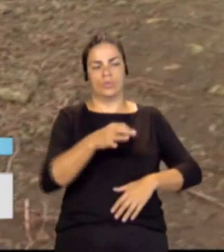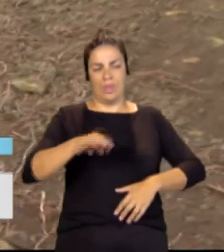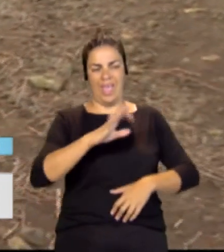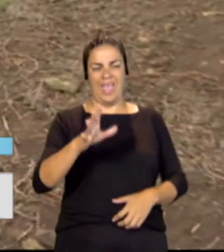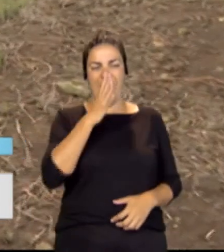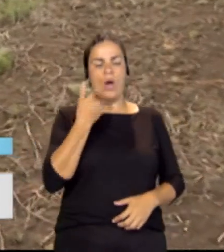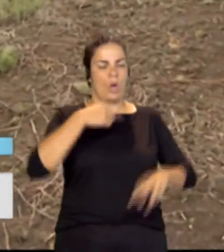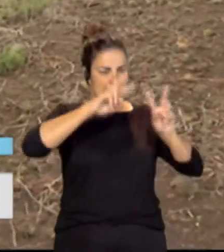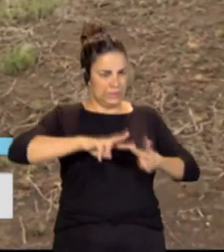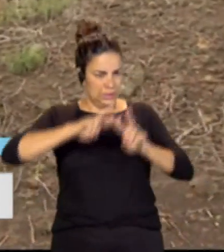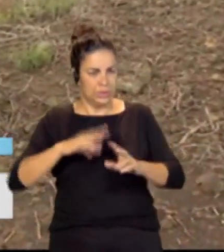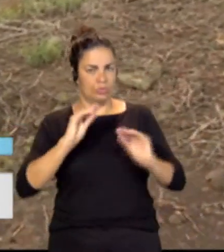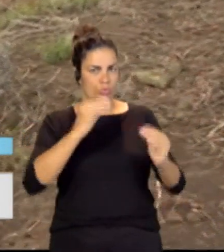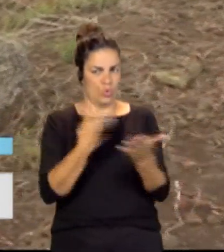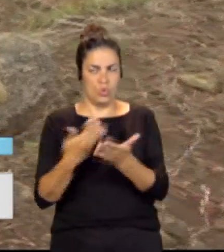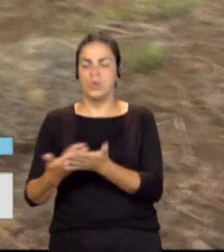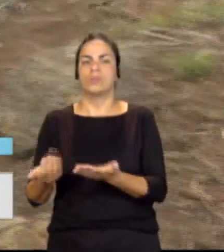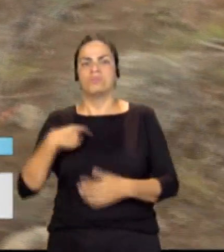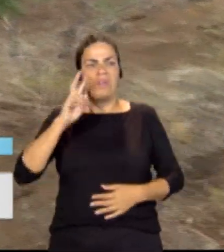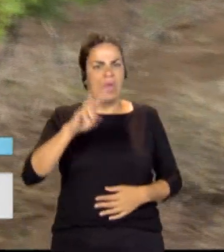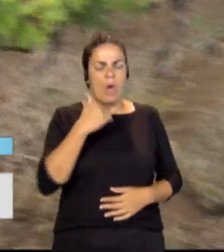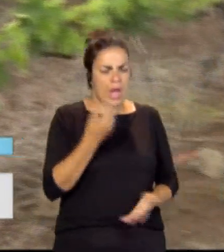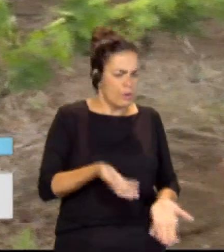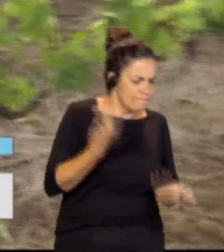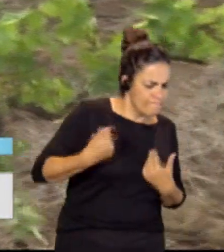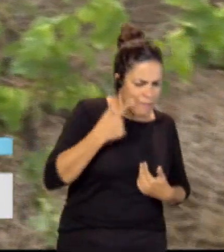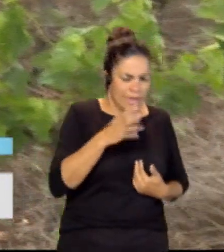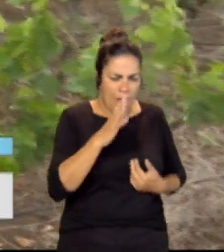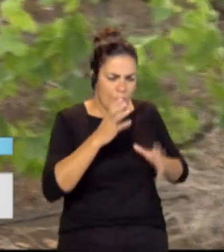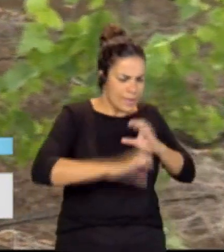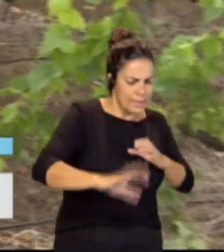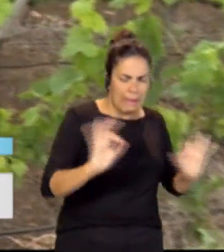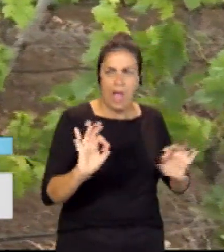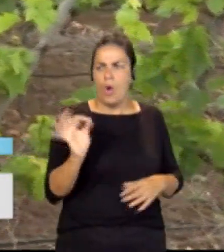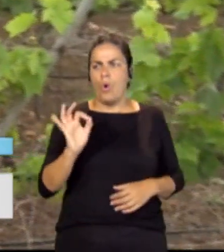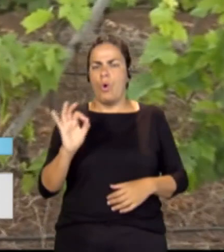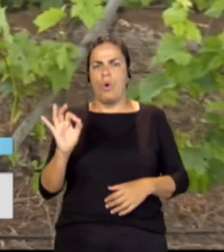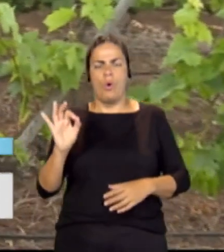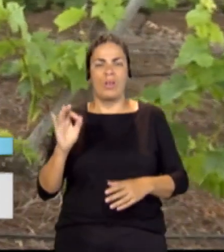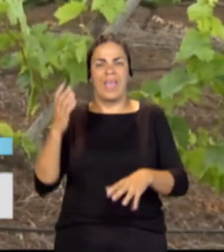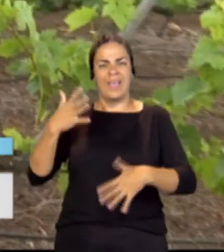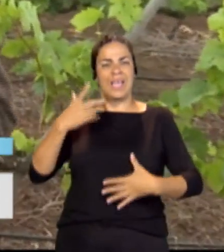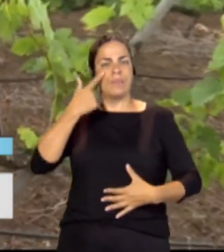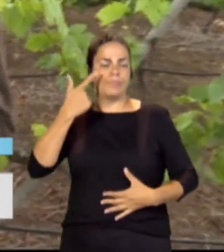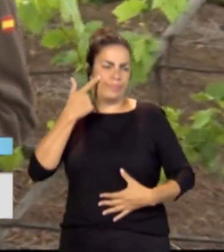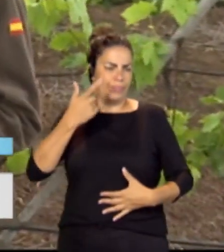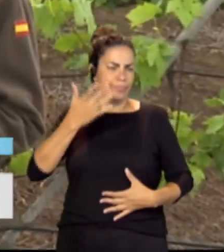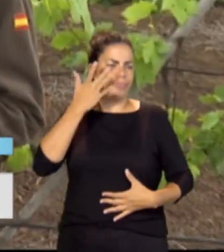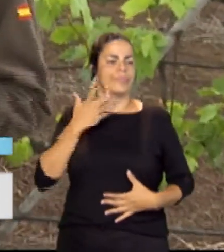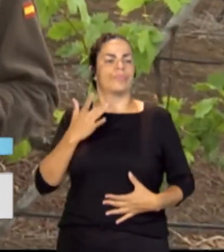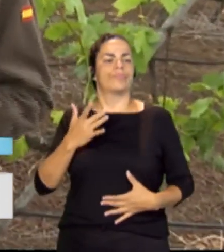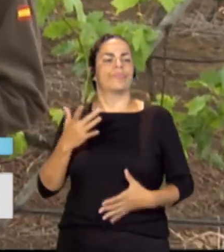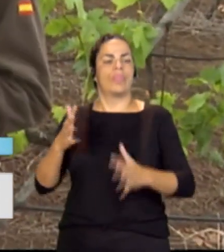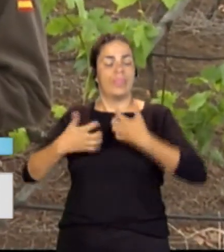sanitarias vayan hacia las depuradoras. No hemos visto, como decía el otro día, la red que